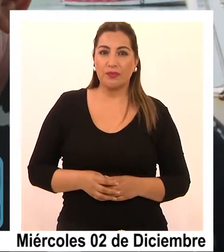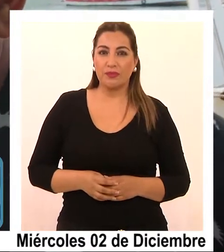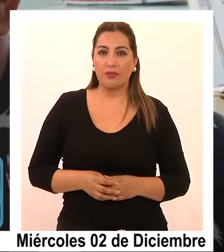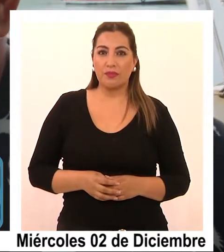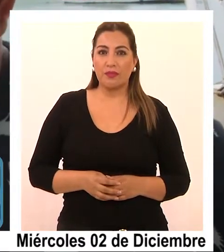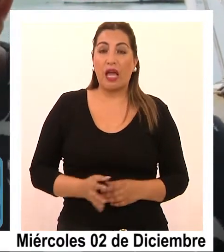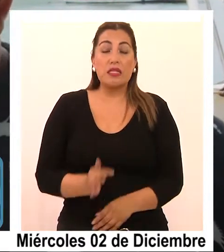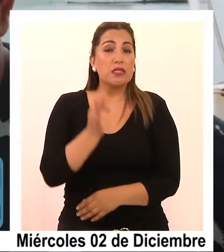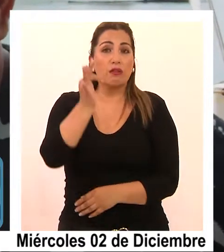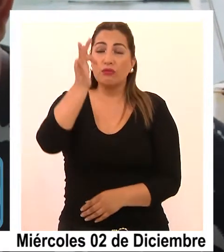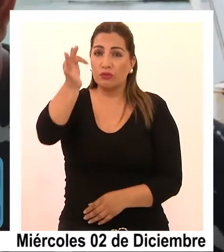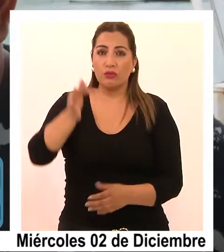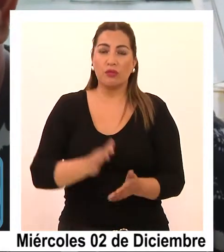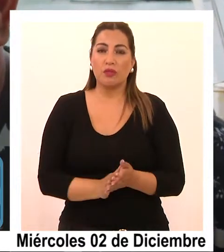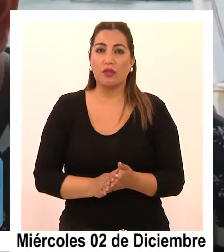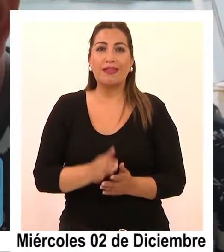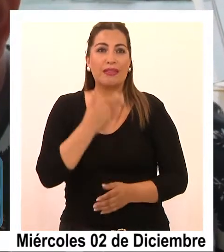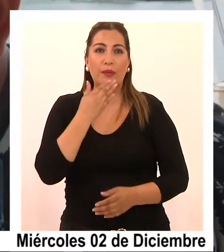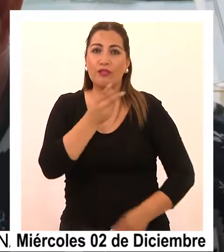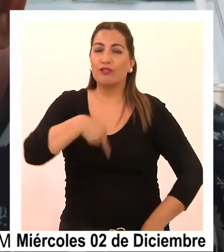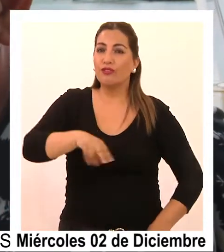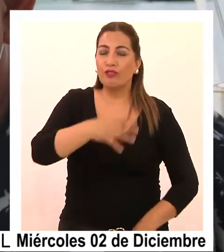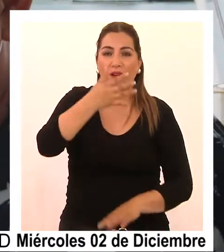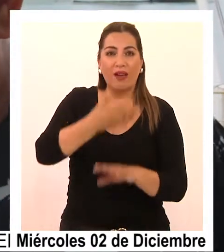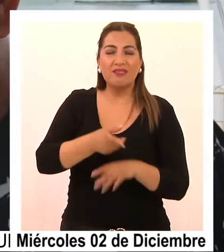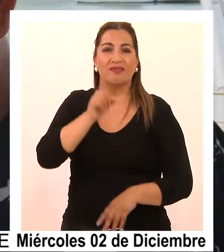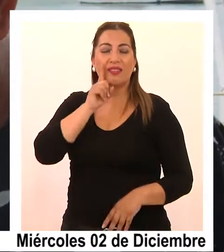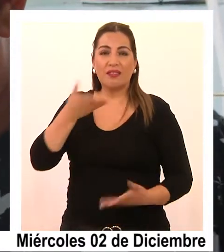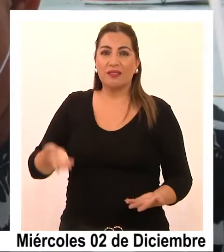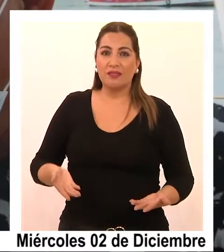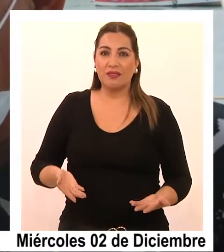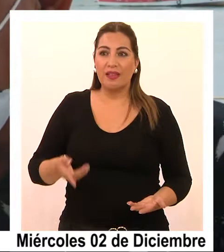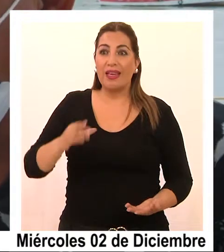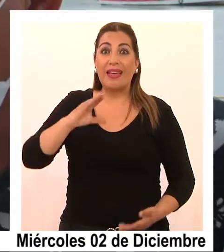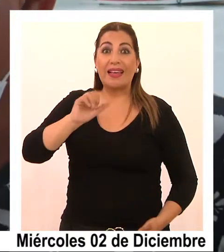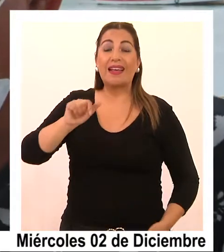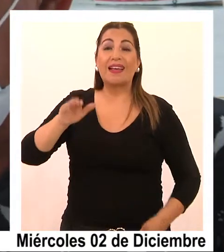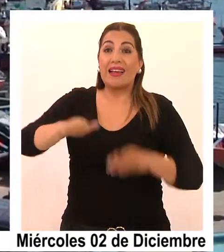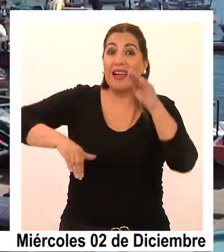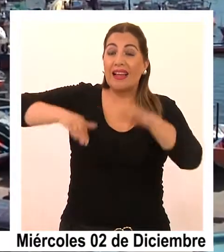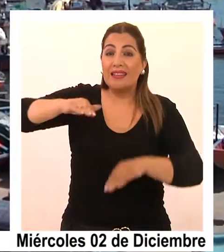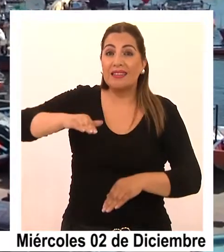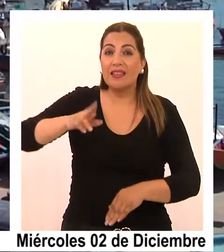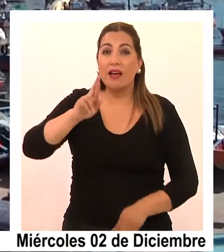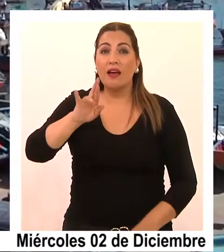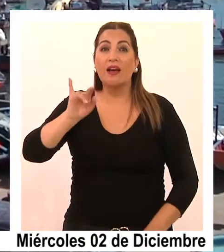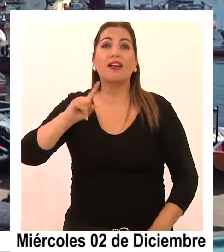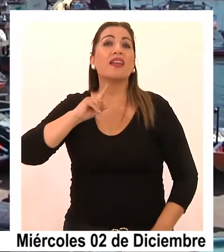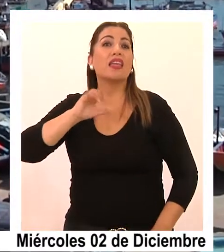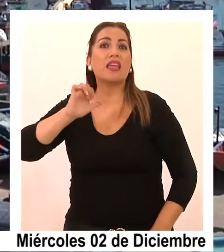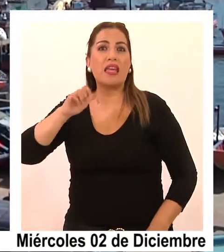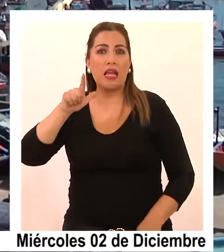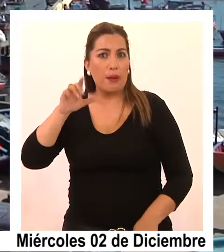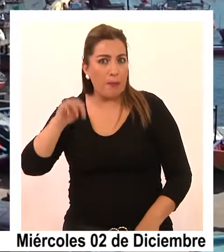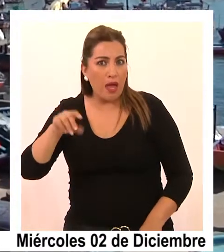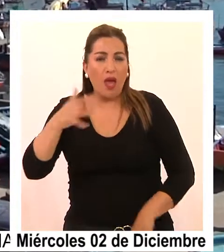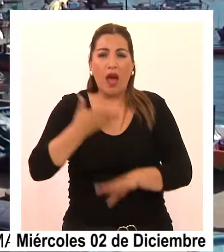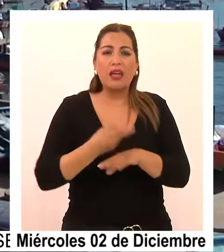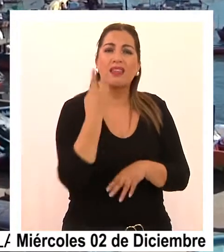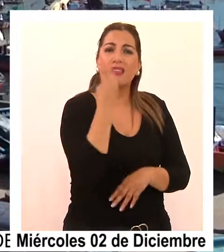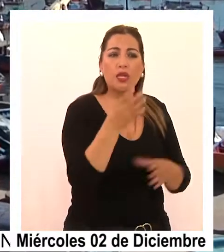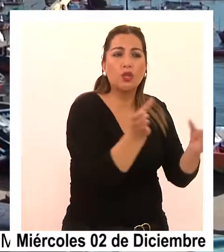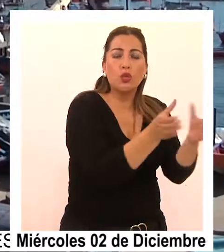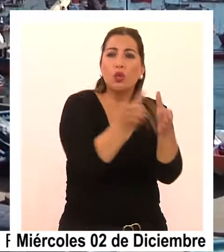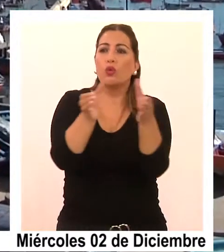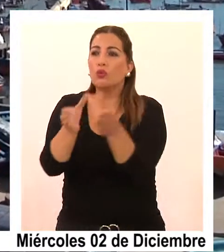Es el futuro, más encima nosotros tenemos, esta Caleta Riquelme tiene dos sindicatos, tiene tres sindicatos, pero de los tres o dos sindicatos